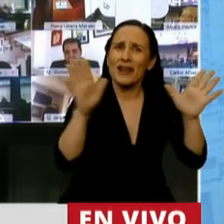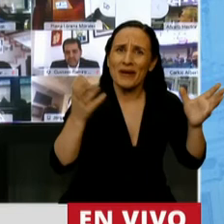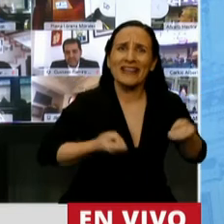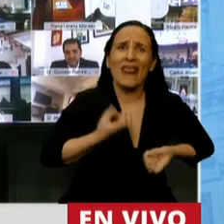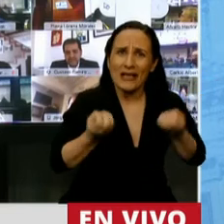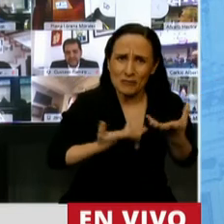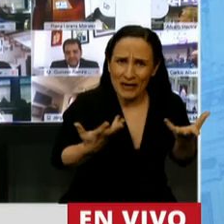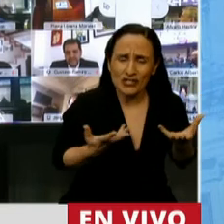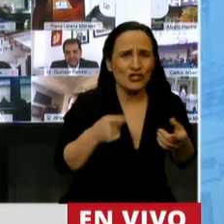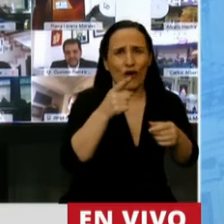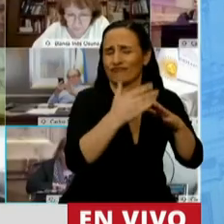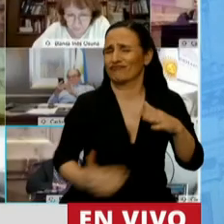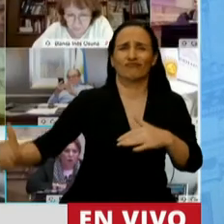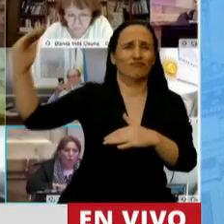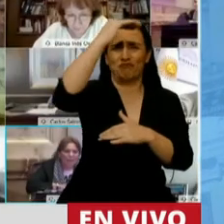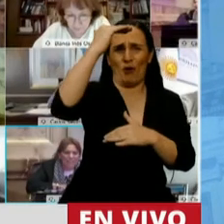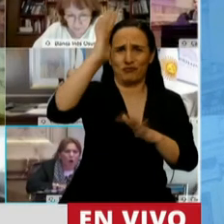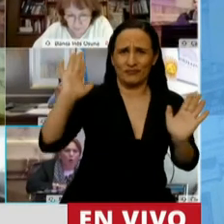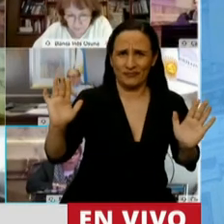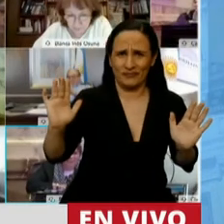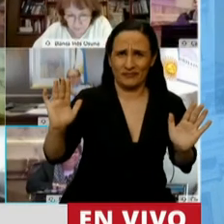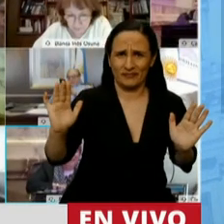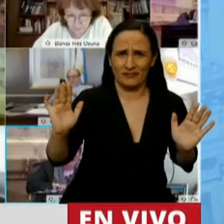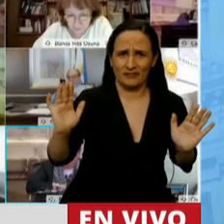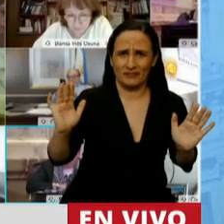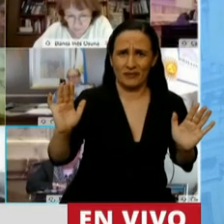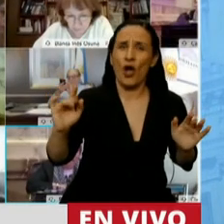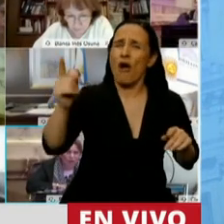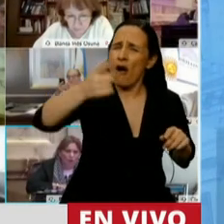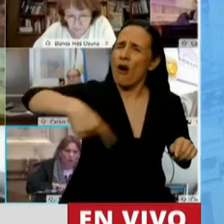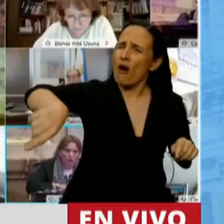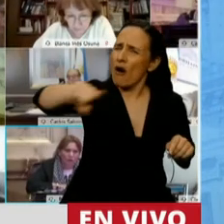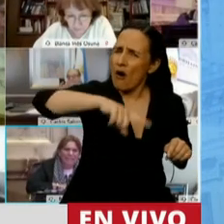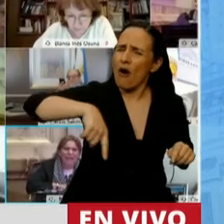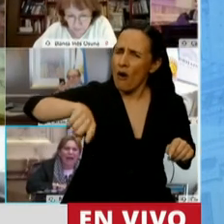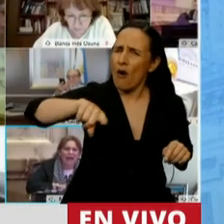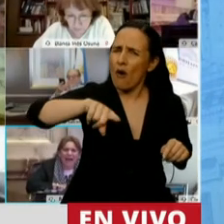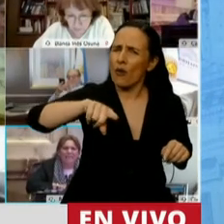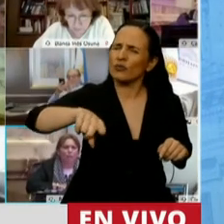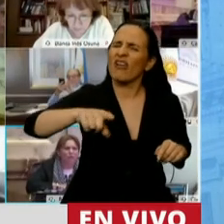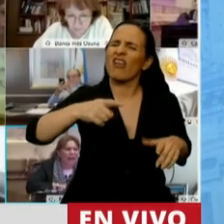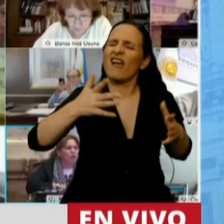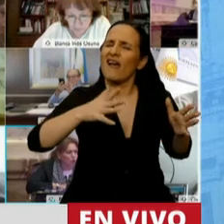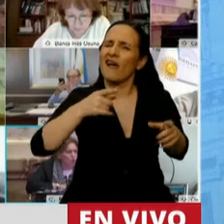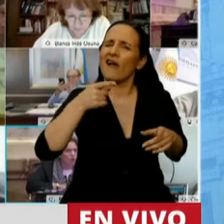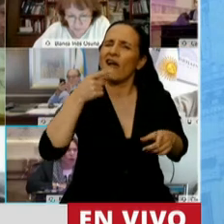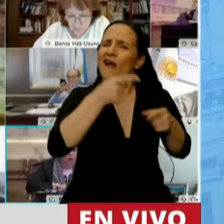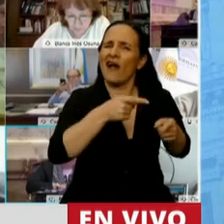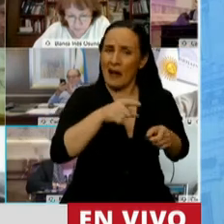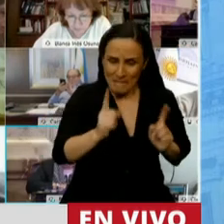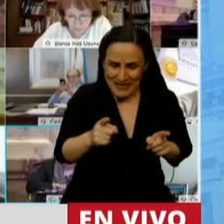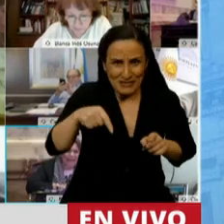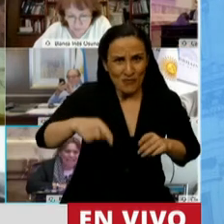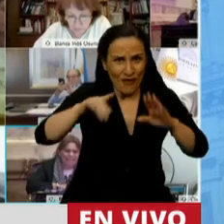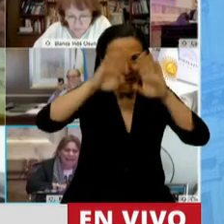está por encima de todo. O acaso ustedes se han manifestado, han repudiado incluso en